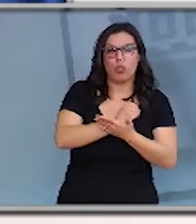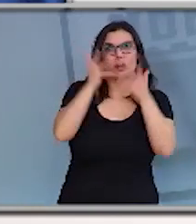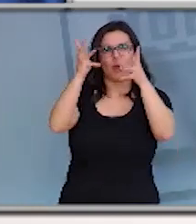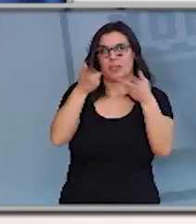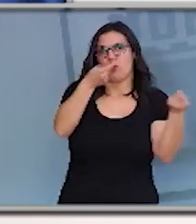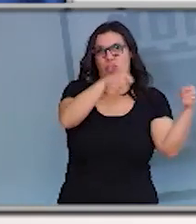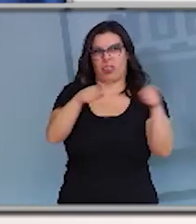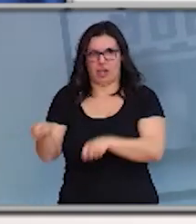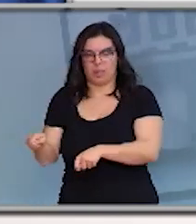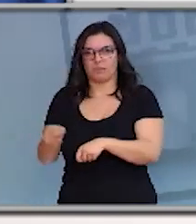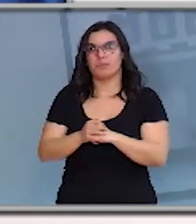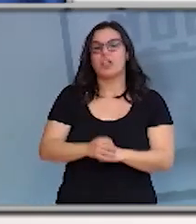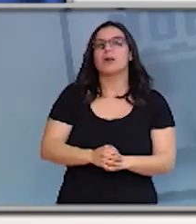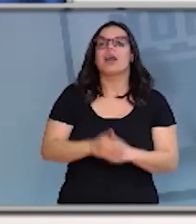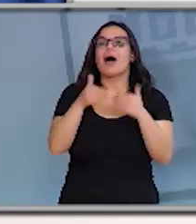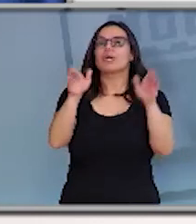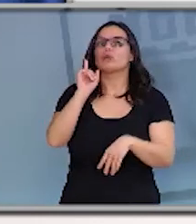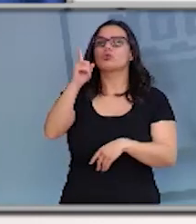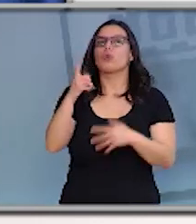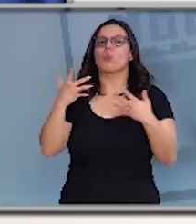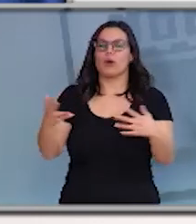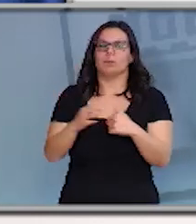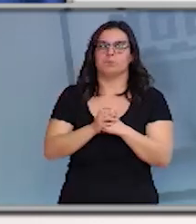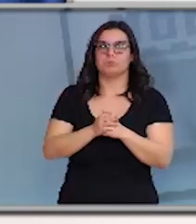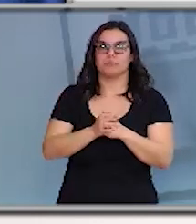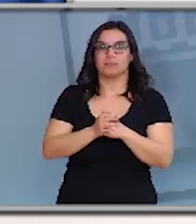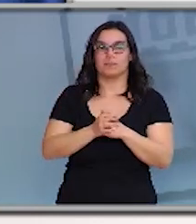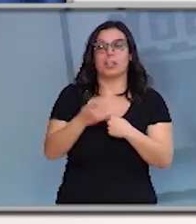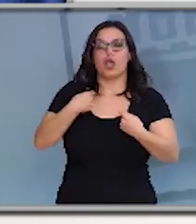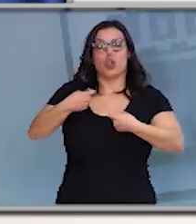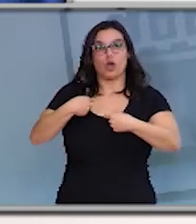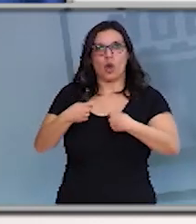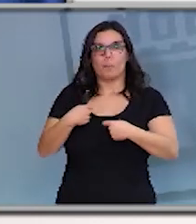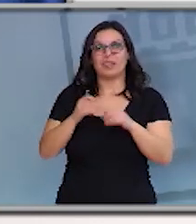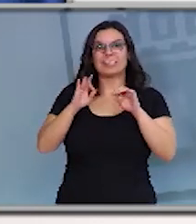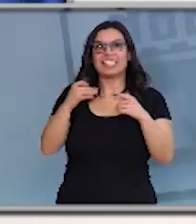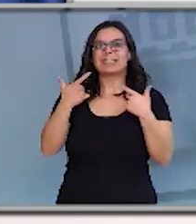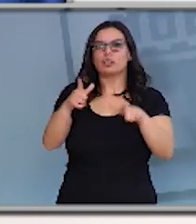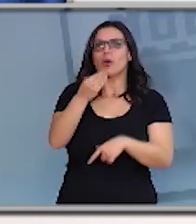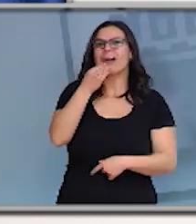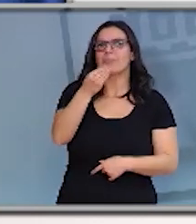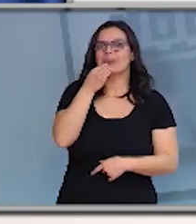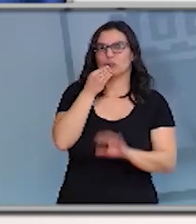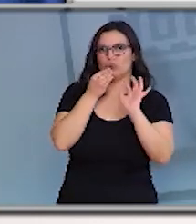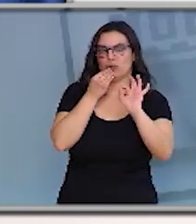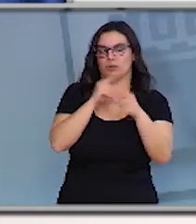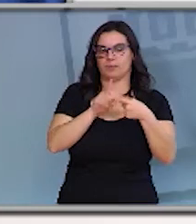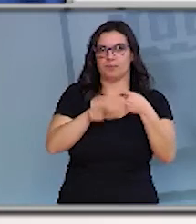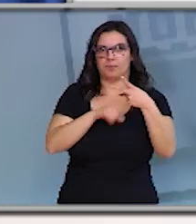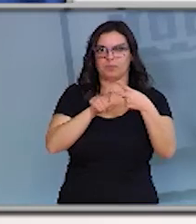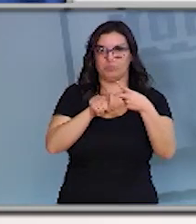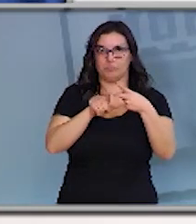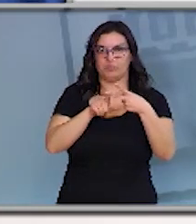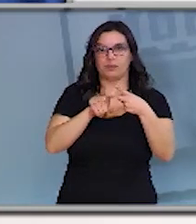siguientes excepciones. Las actividades de distribución y comercialización del sector alimentario. La actividad